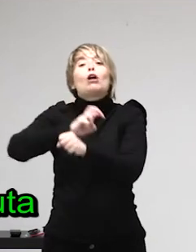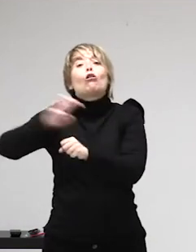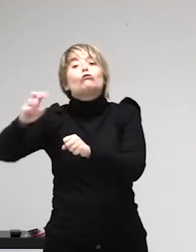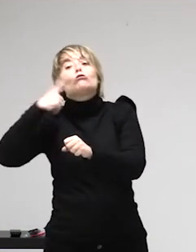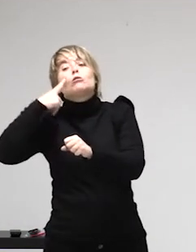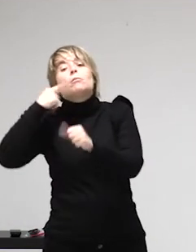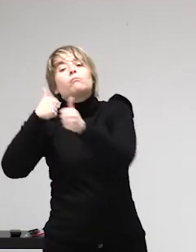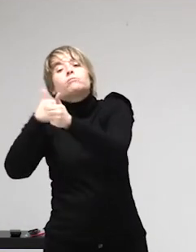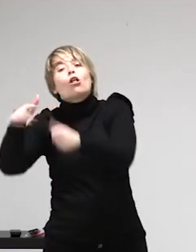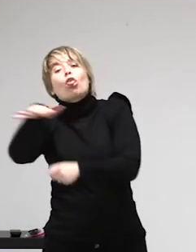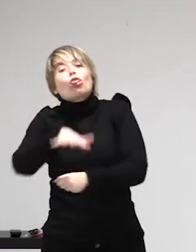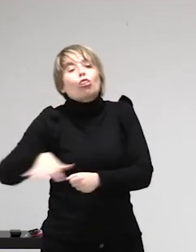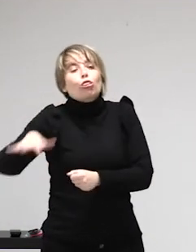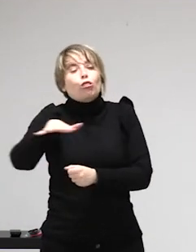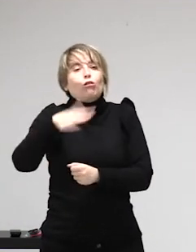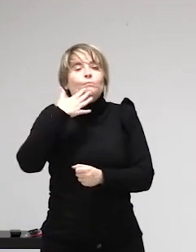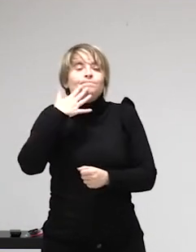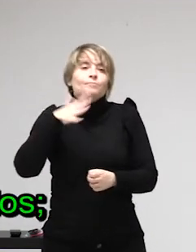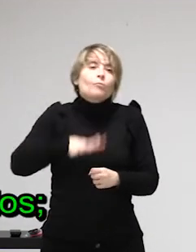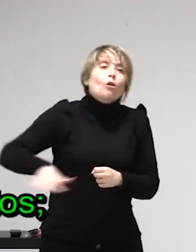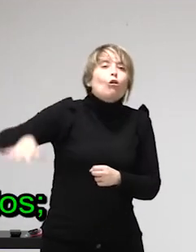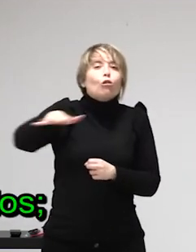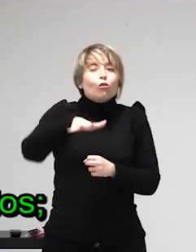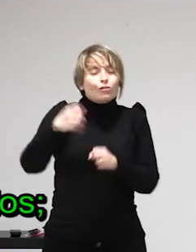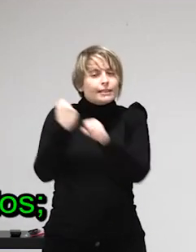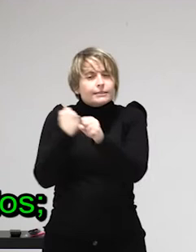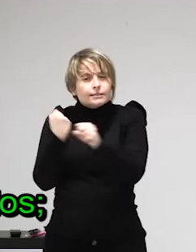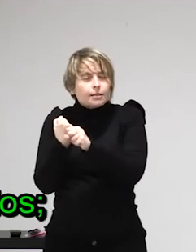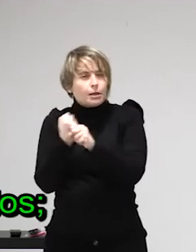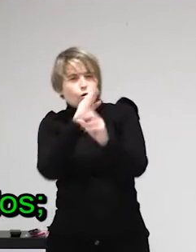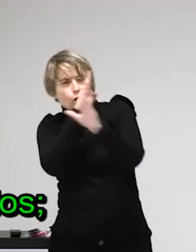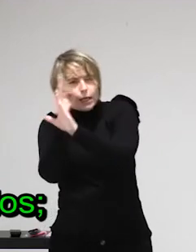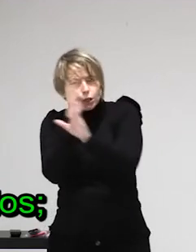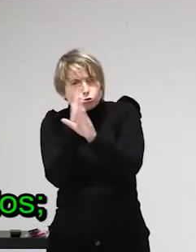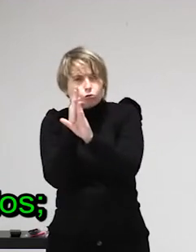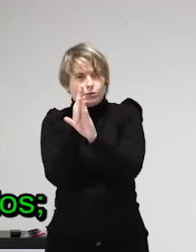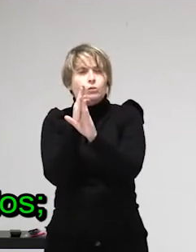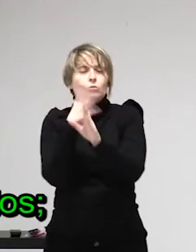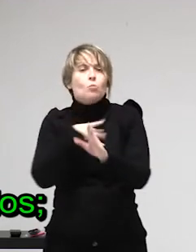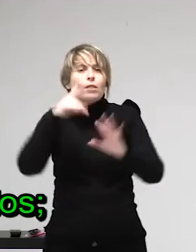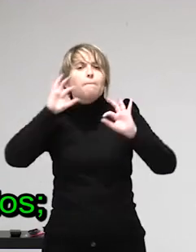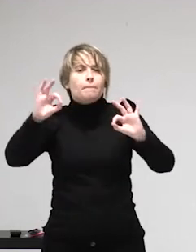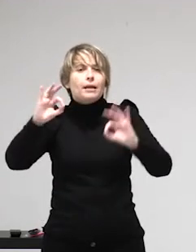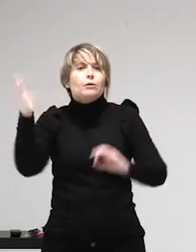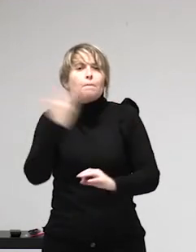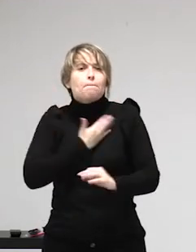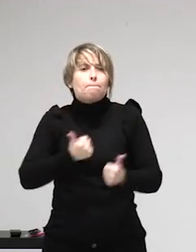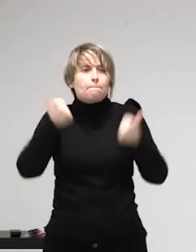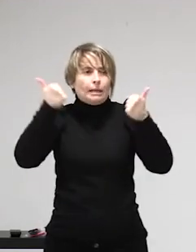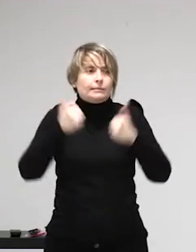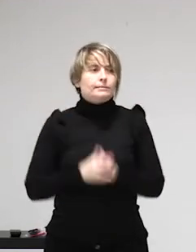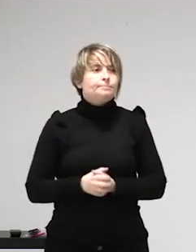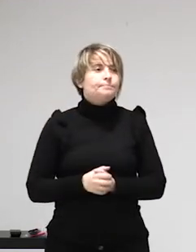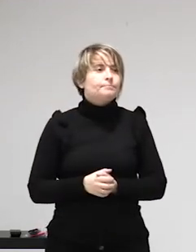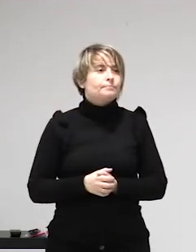laboral. esto le va a impedir acceder a otros trabajos y muchas veces hay controles sanitarios, no en todos pero sin algunos y con esto no solo